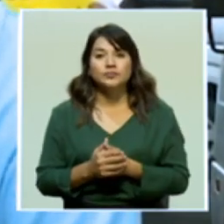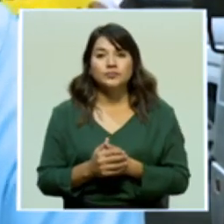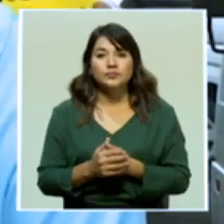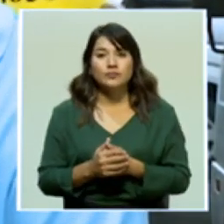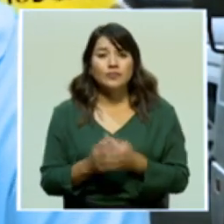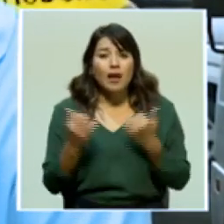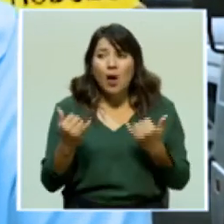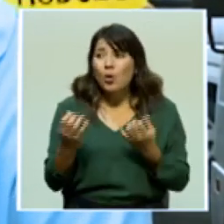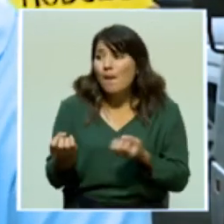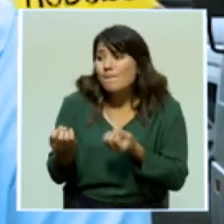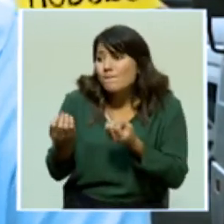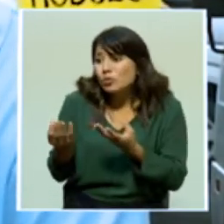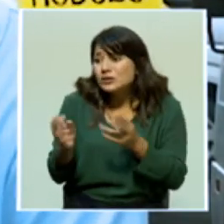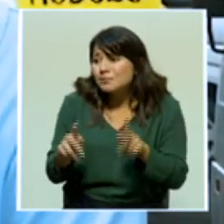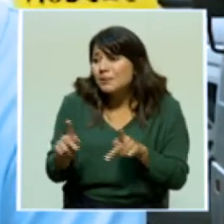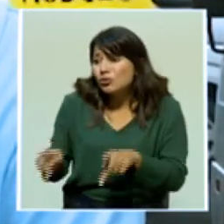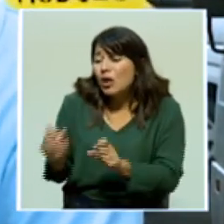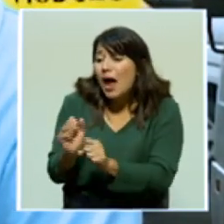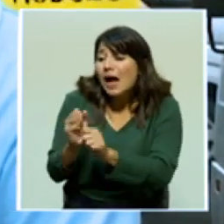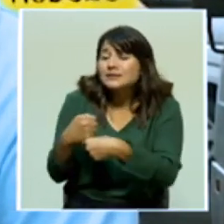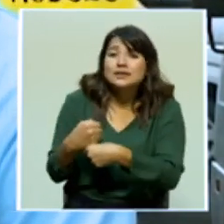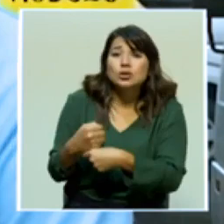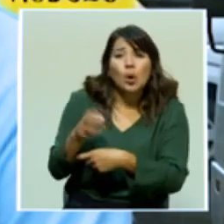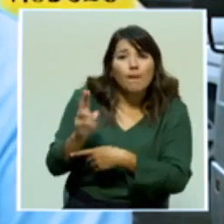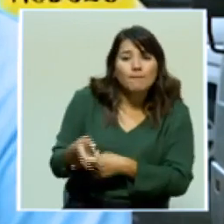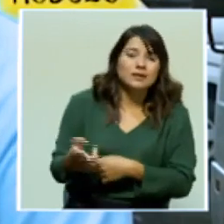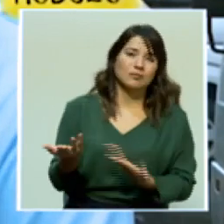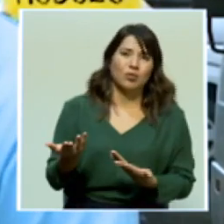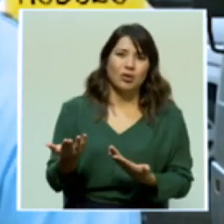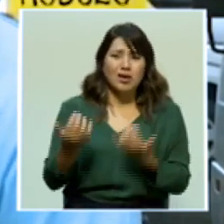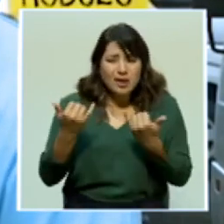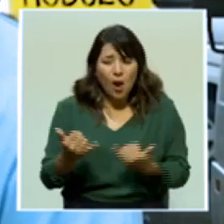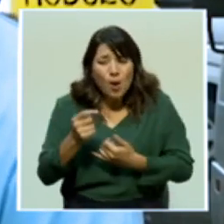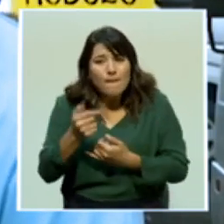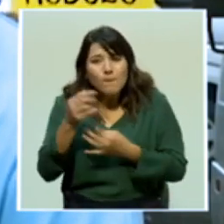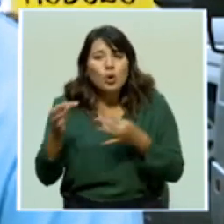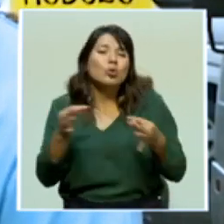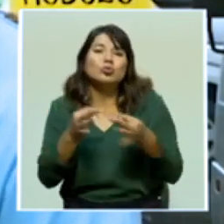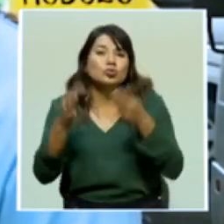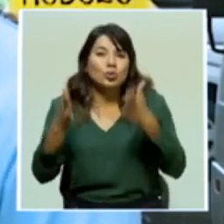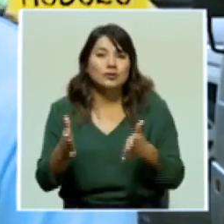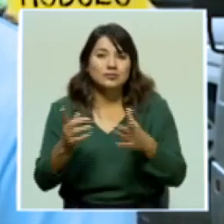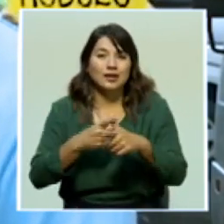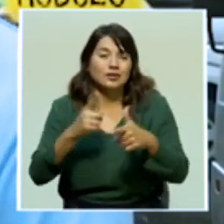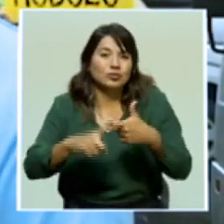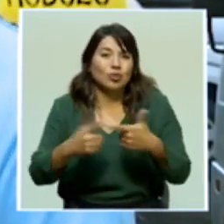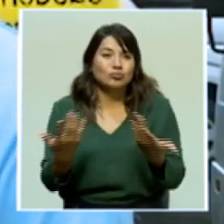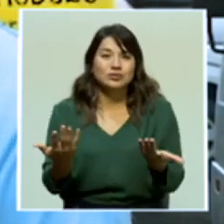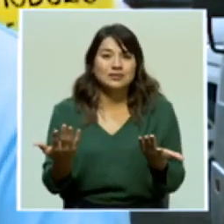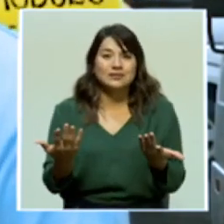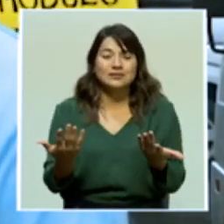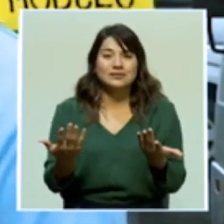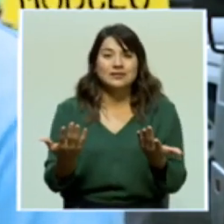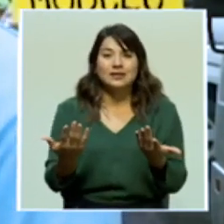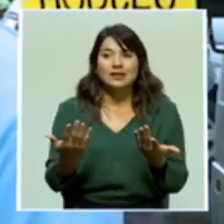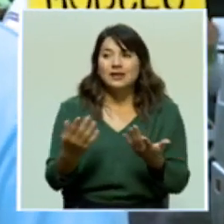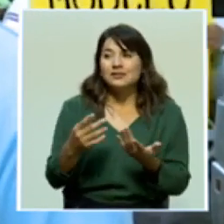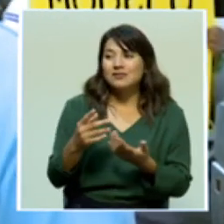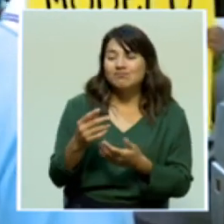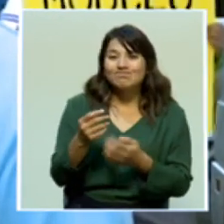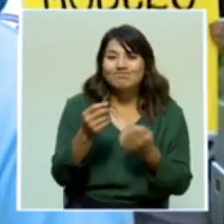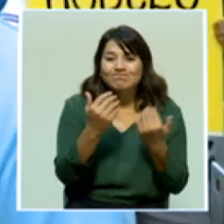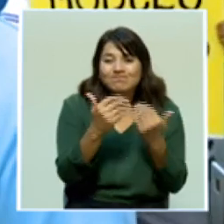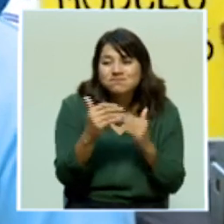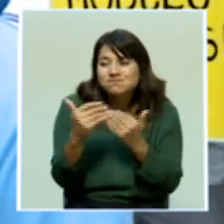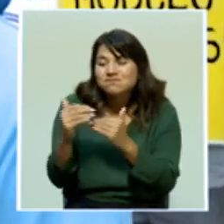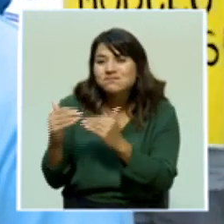lo poquitito que hay no alcanza ni para mantener ya el círculo que había antes, ahora mucho